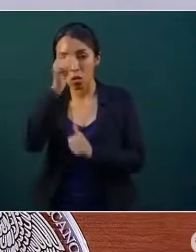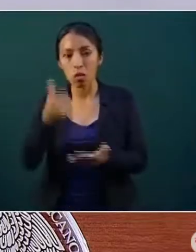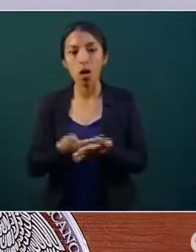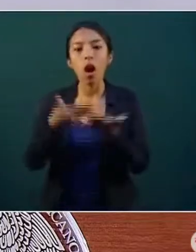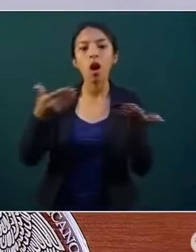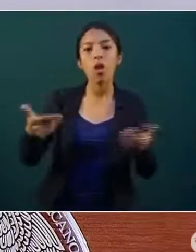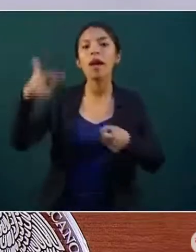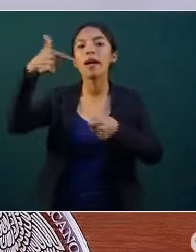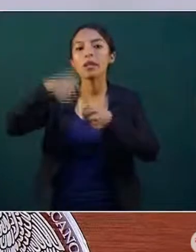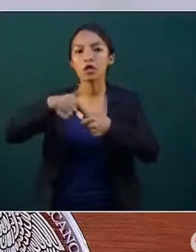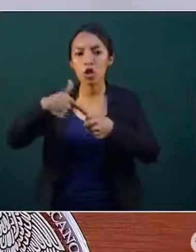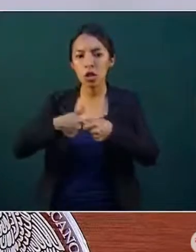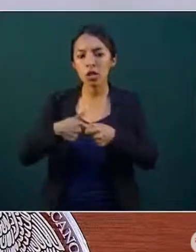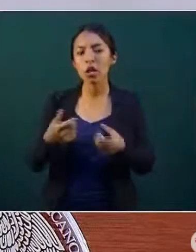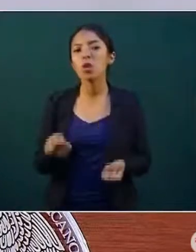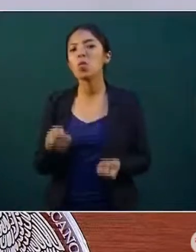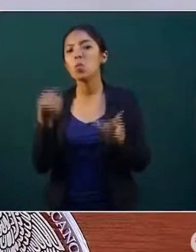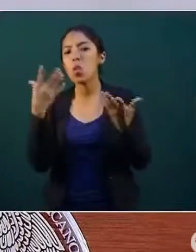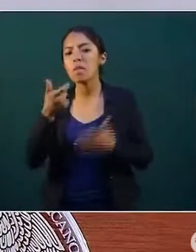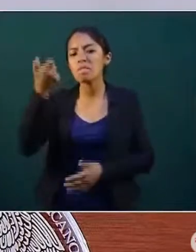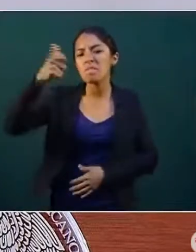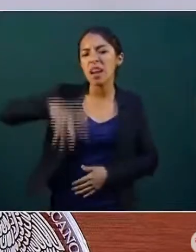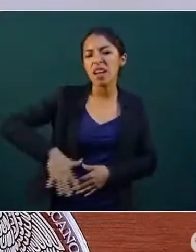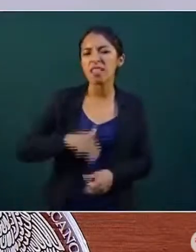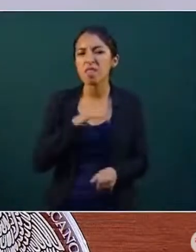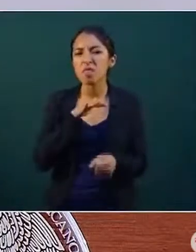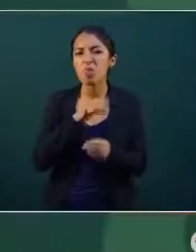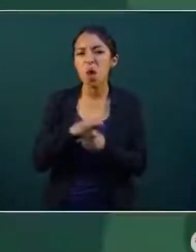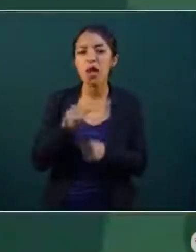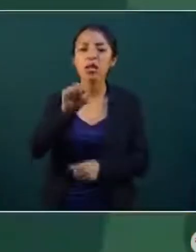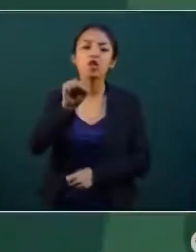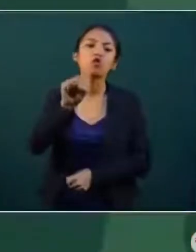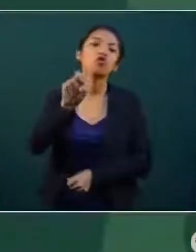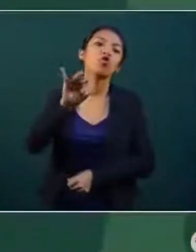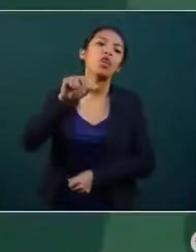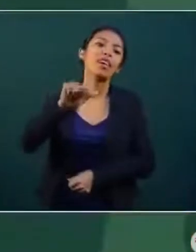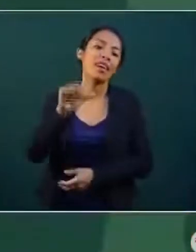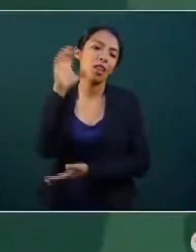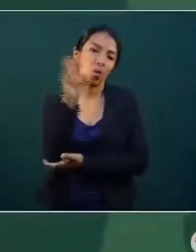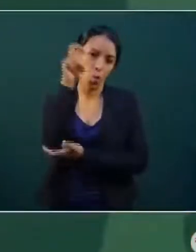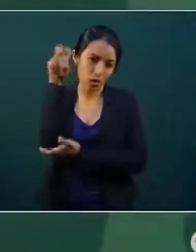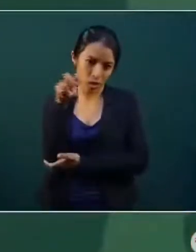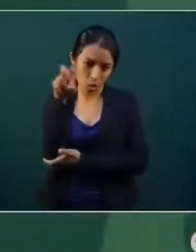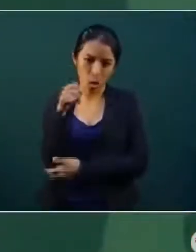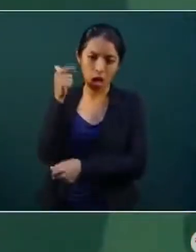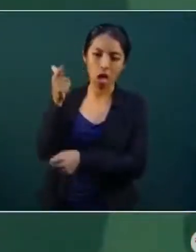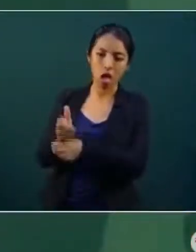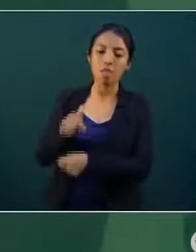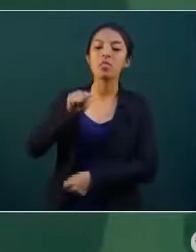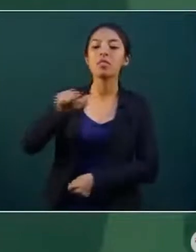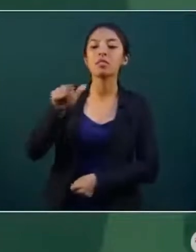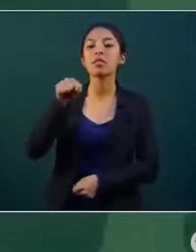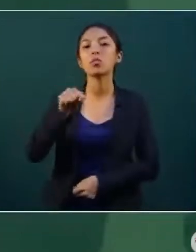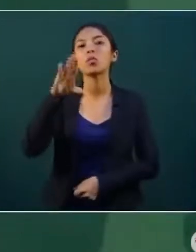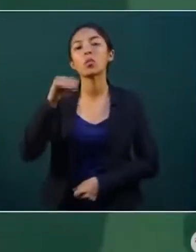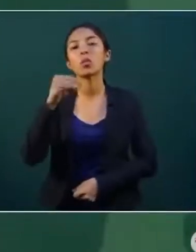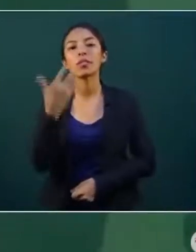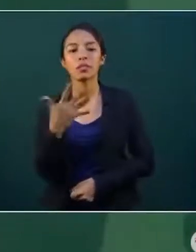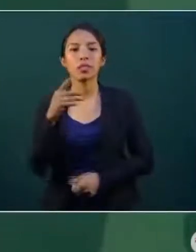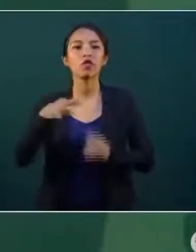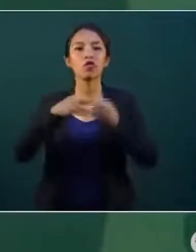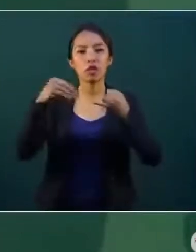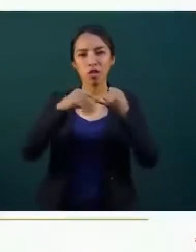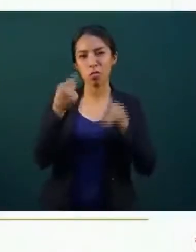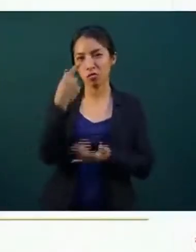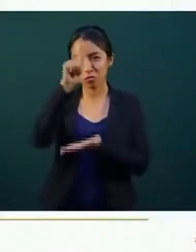gasolina regular se identificaron las más baratas, con la marca Soriana, en Coatzacoalcos, Veracruz, en 17 pesos con 95 centavos